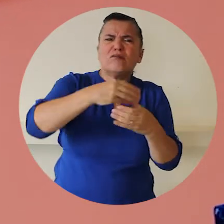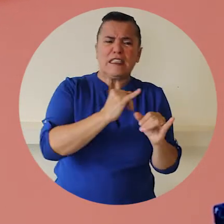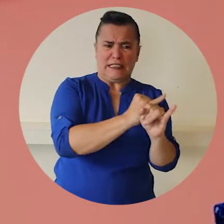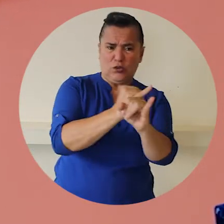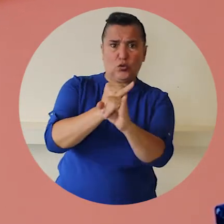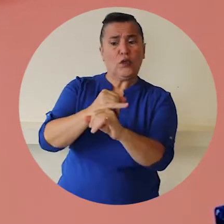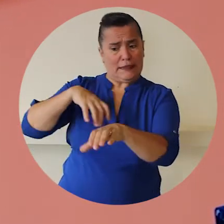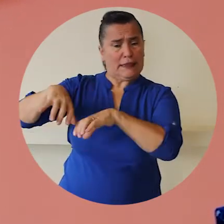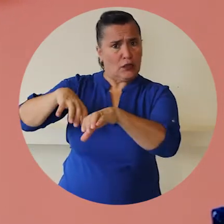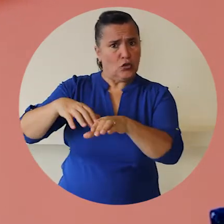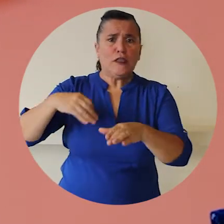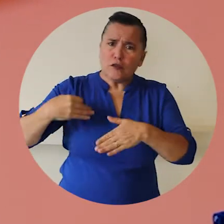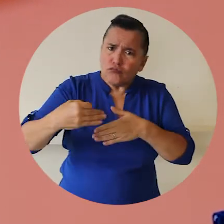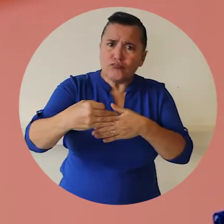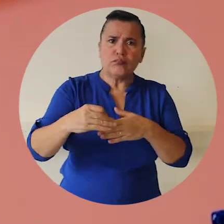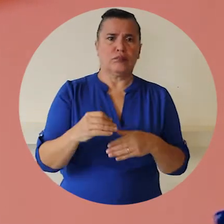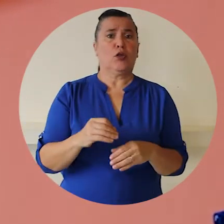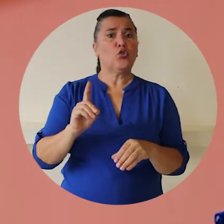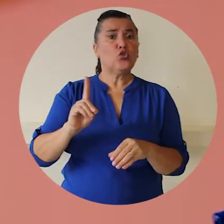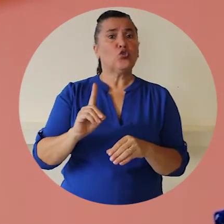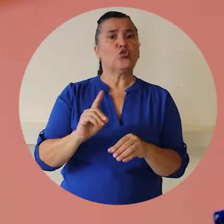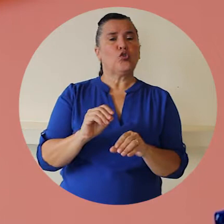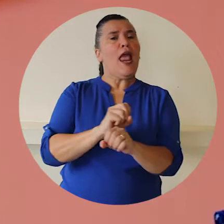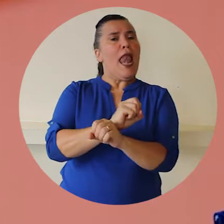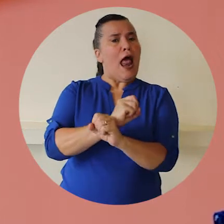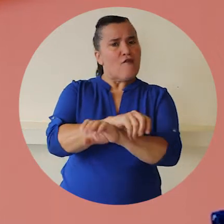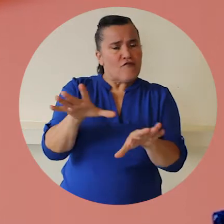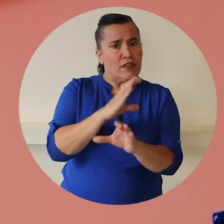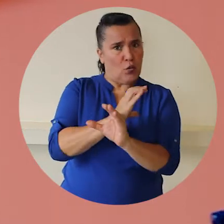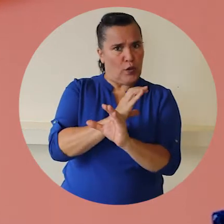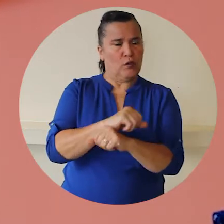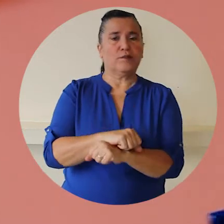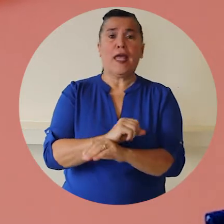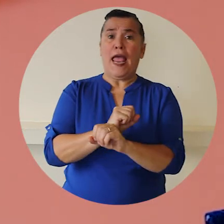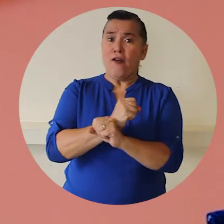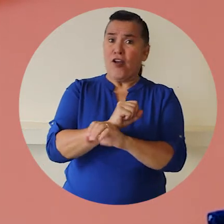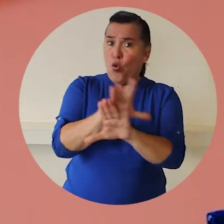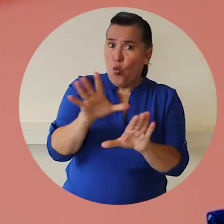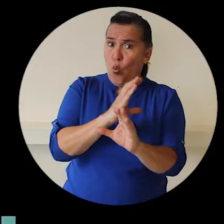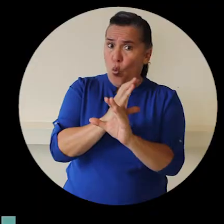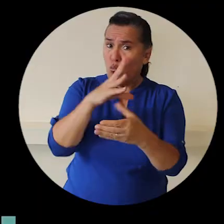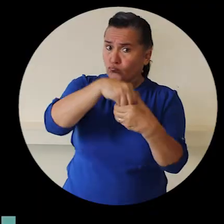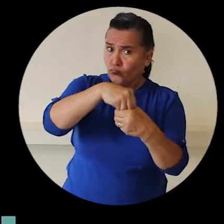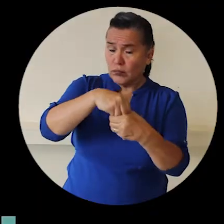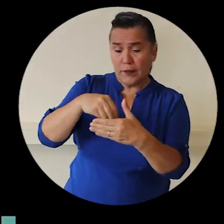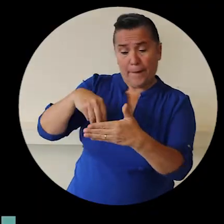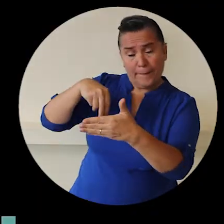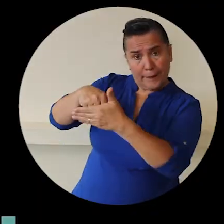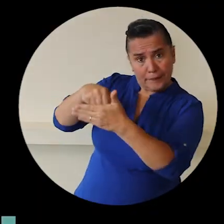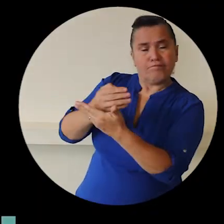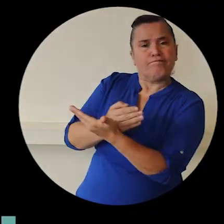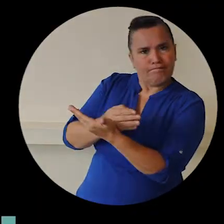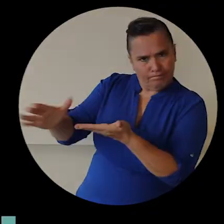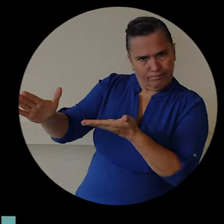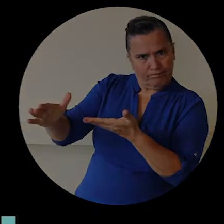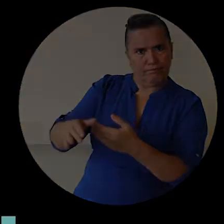realizar ajustes razonables dentro de las instituciones y las acciones del día a día en la Redekuido. Redekuido inclusiva,